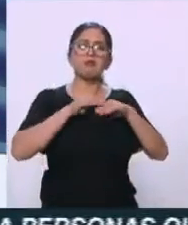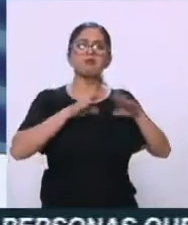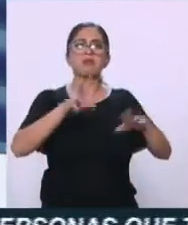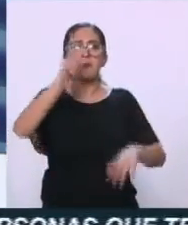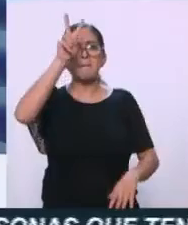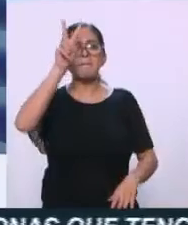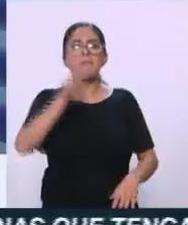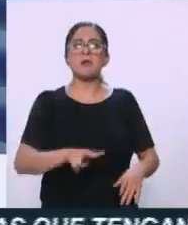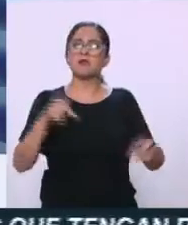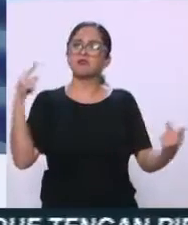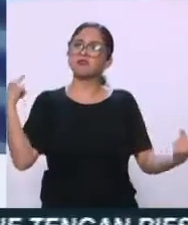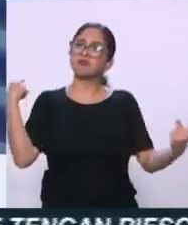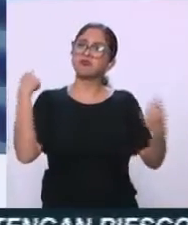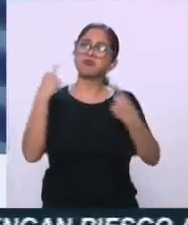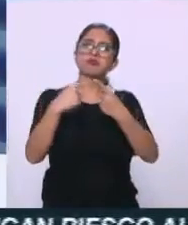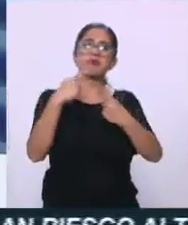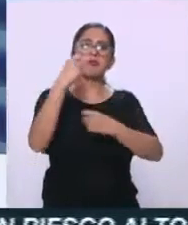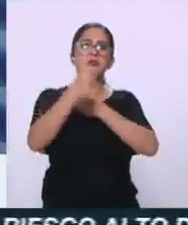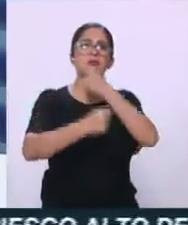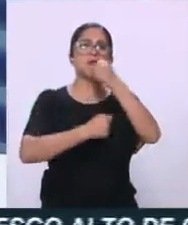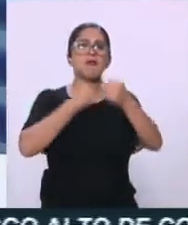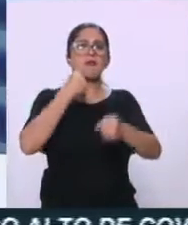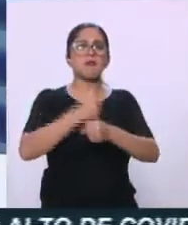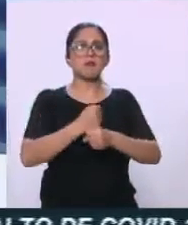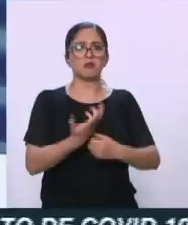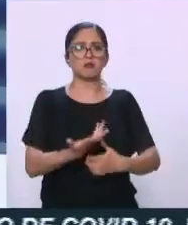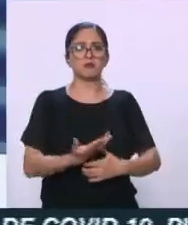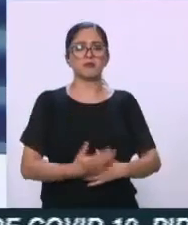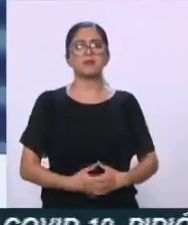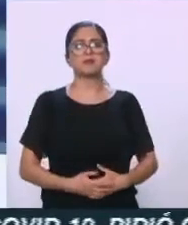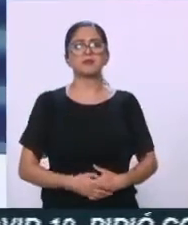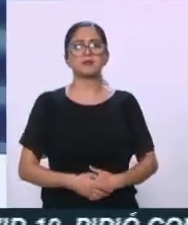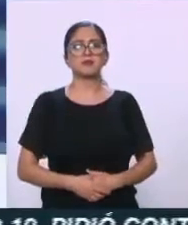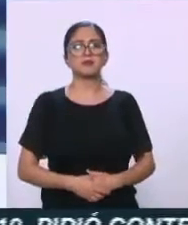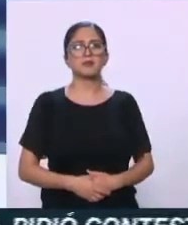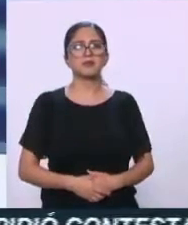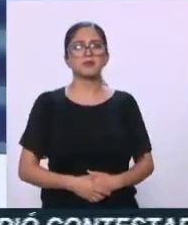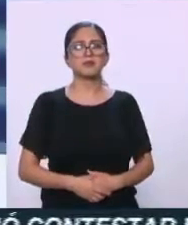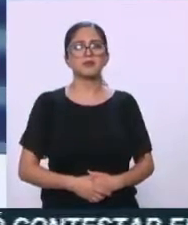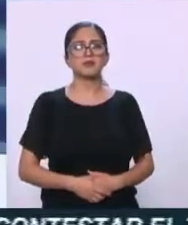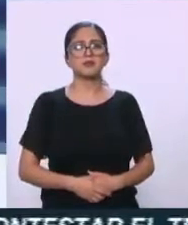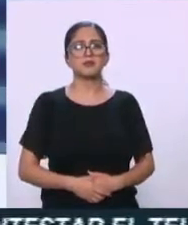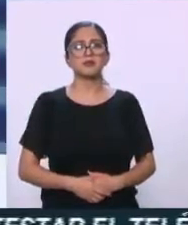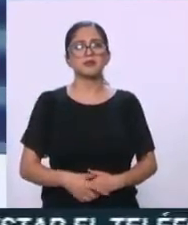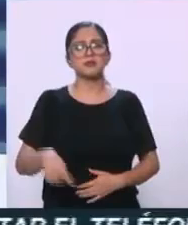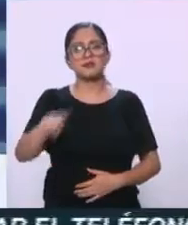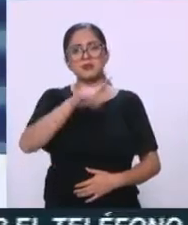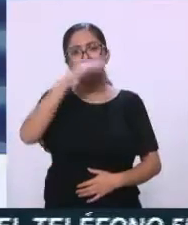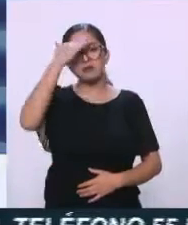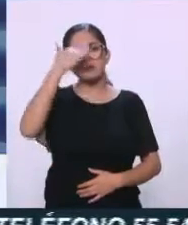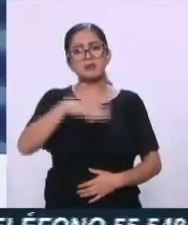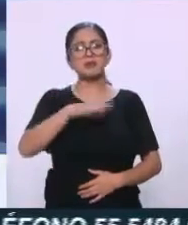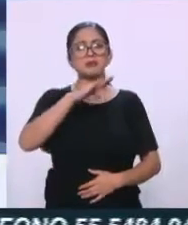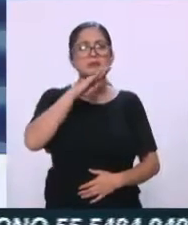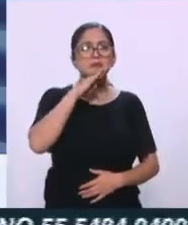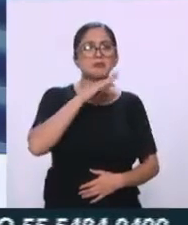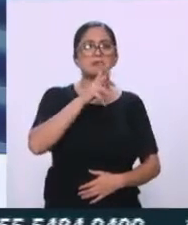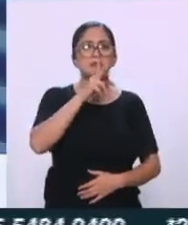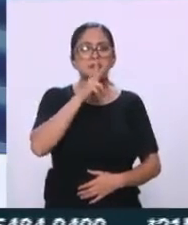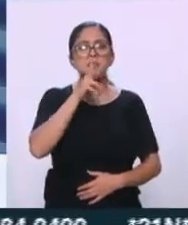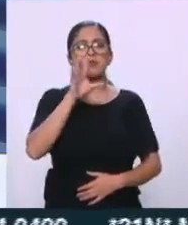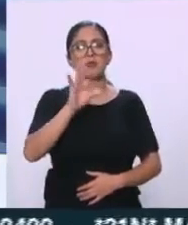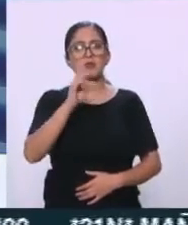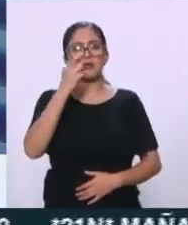que de verdad no tenía nada. ¿Estamos viendo que las madres y los padres de los 43 están generando